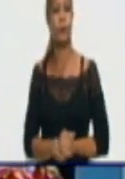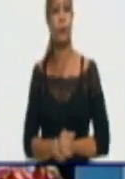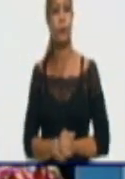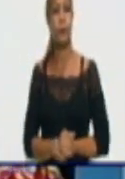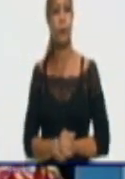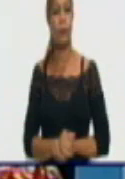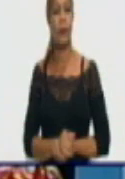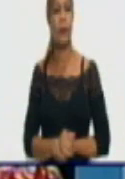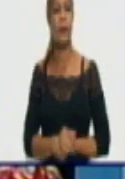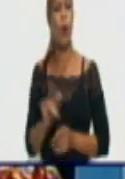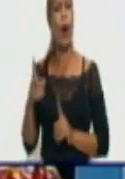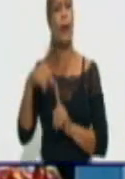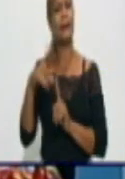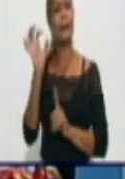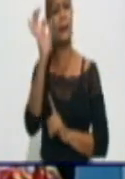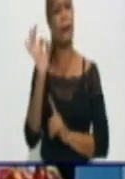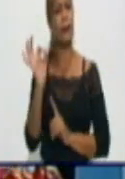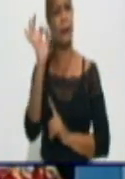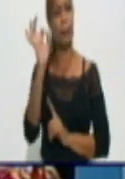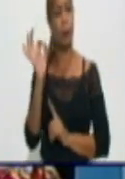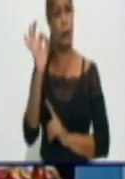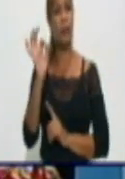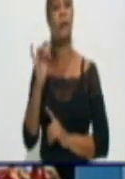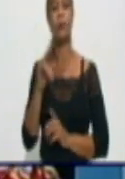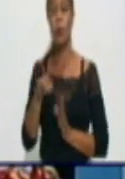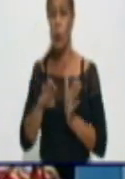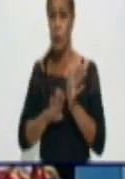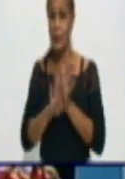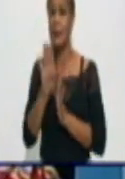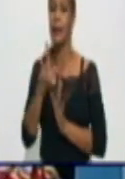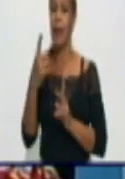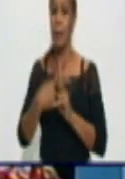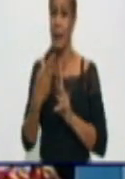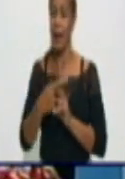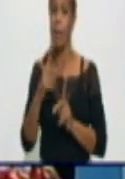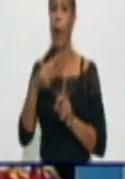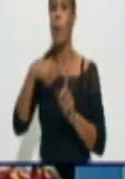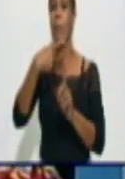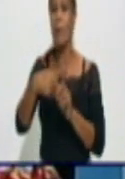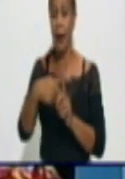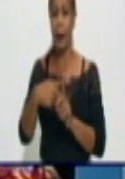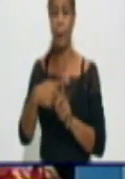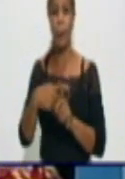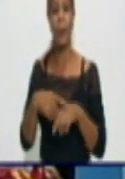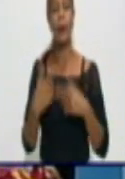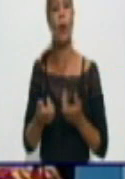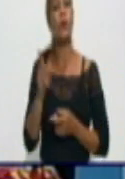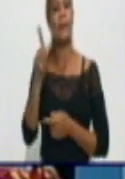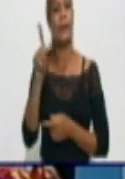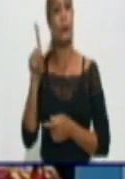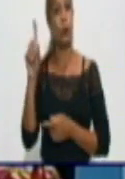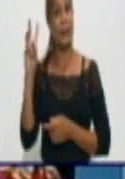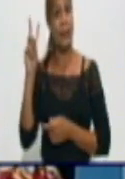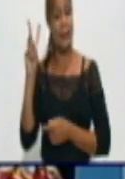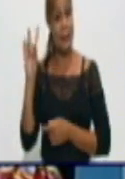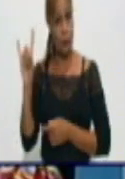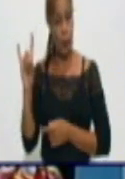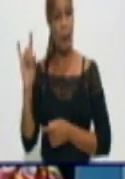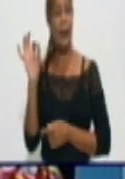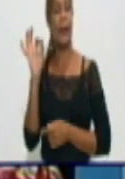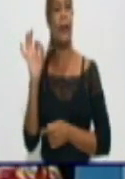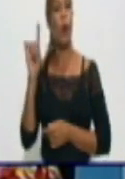la tasa de incidencia, bueno, hoy sigue siendo Bayamo de mayor tasa con 119,2 por cada 100.000